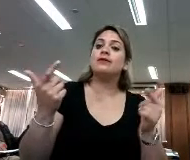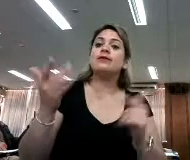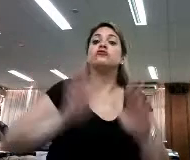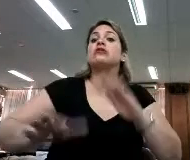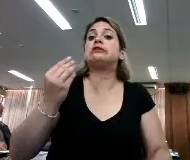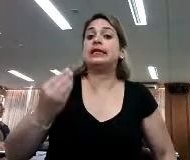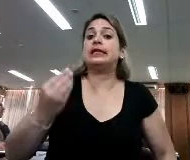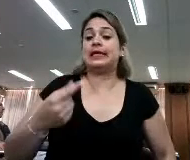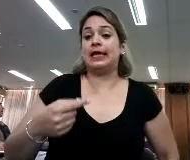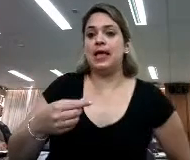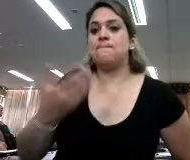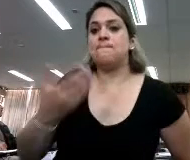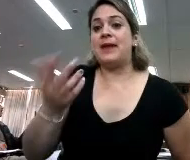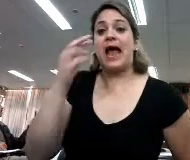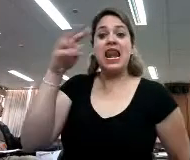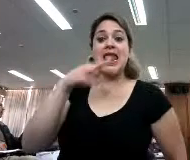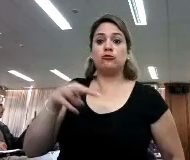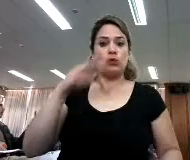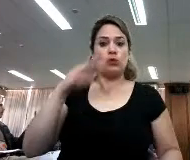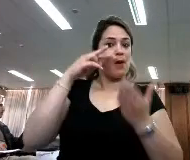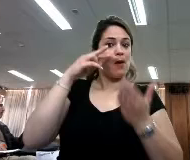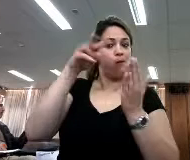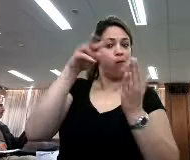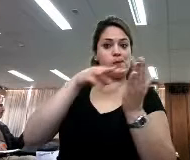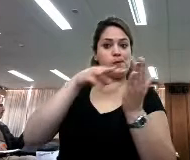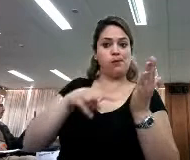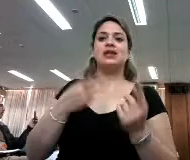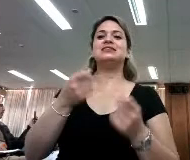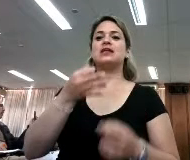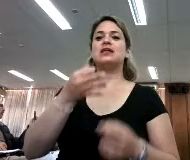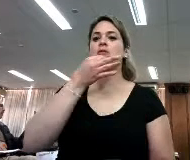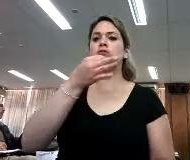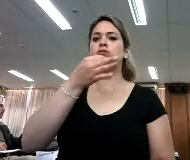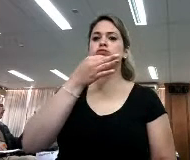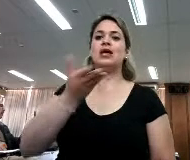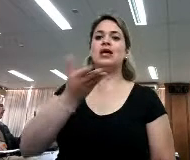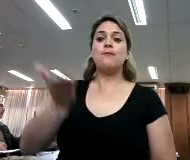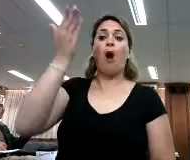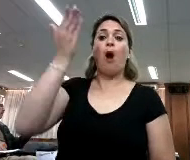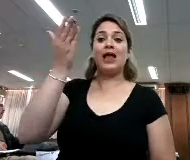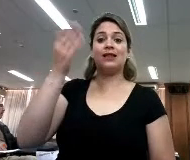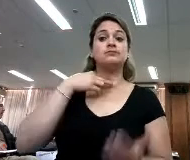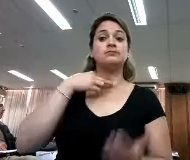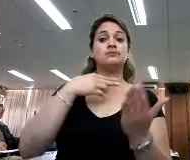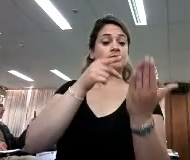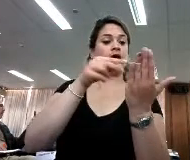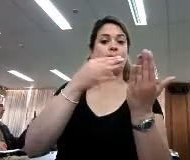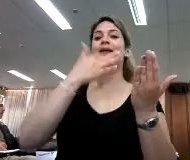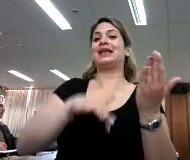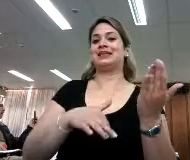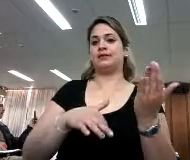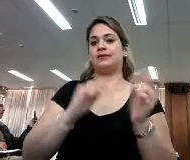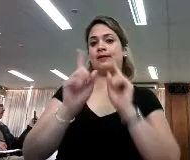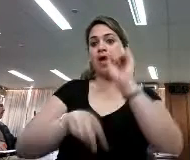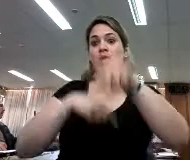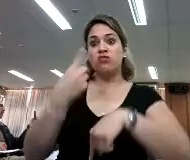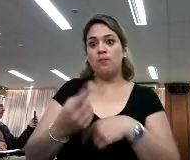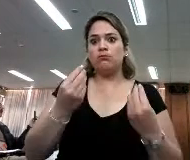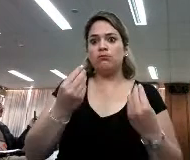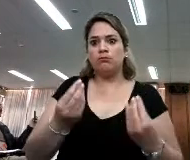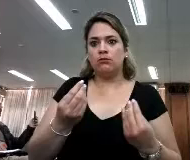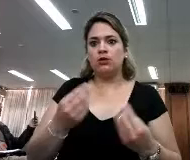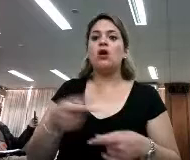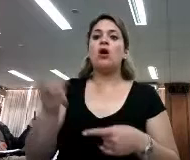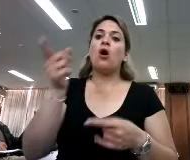nosotros pudiéramos seguir una lectura, nosotros teníamos que leer en voz alta para podernos entender. Después, ¿qué pasó? ¿Volvimos a la